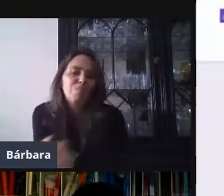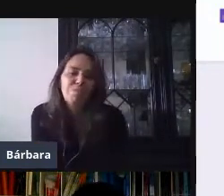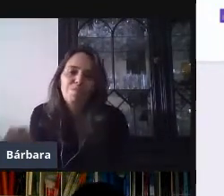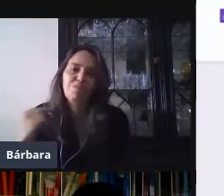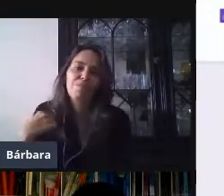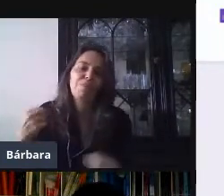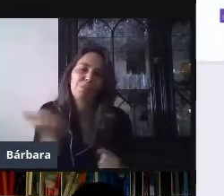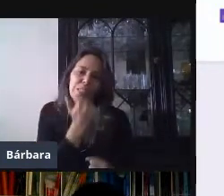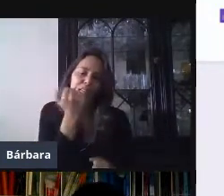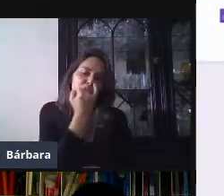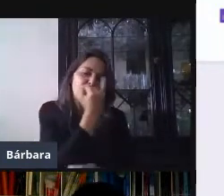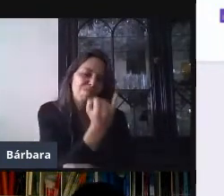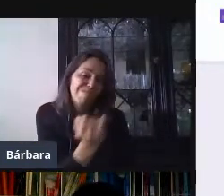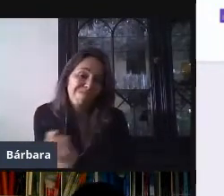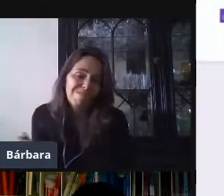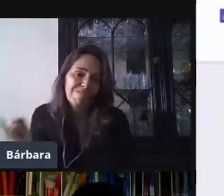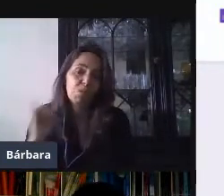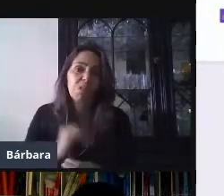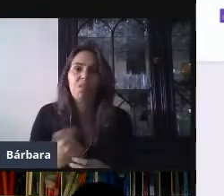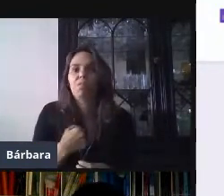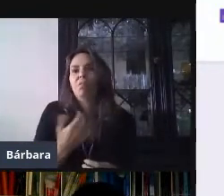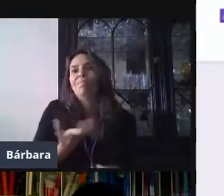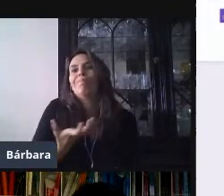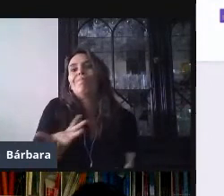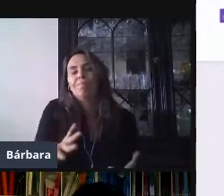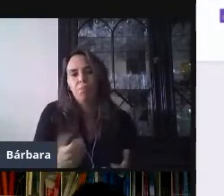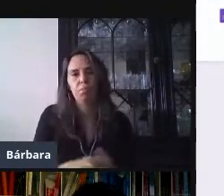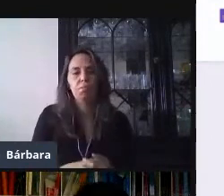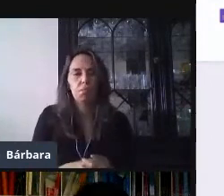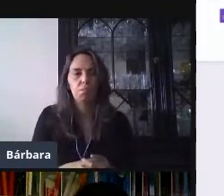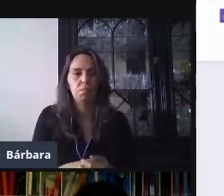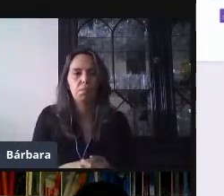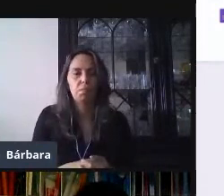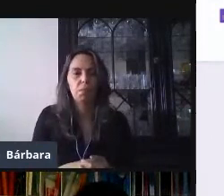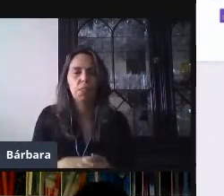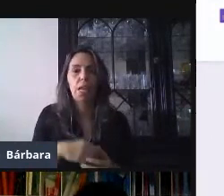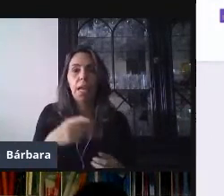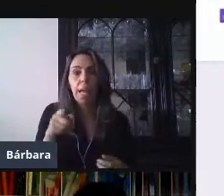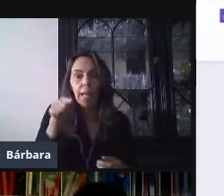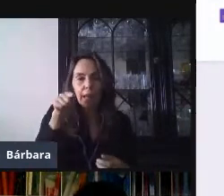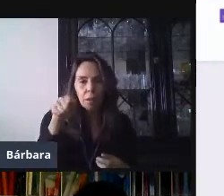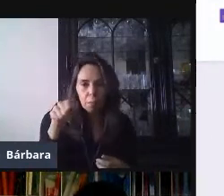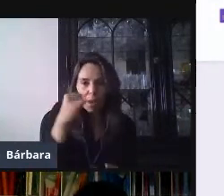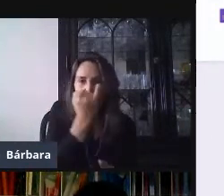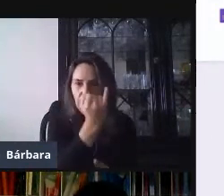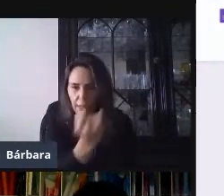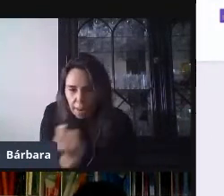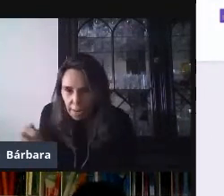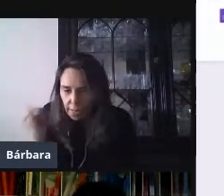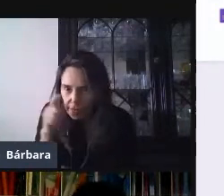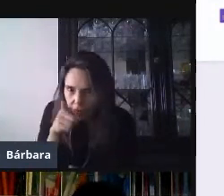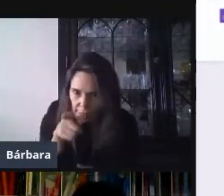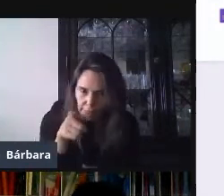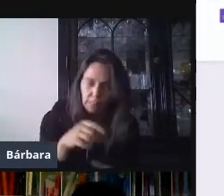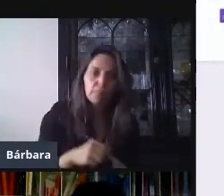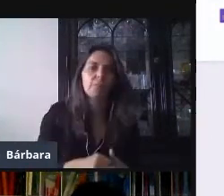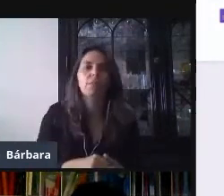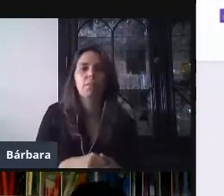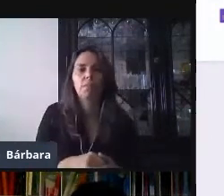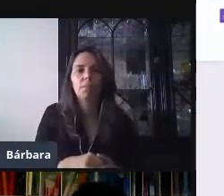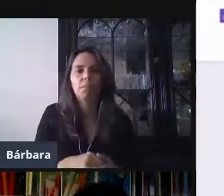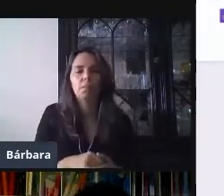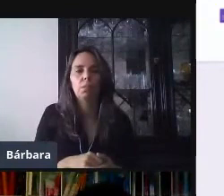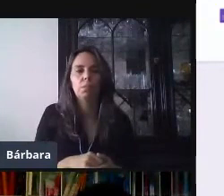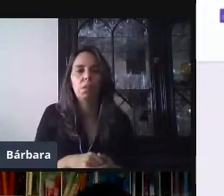segunda. Entonces, para mí formularios, ¿qué alternativas tiene? Bien. Para ustedes, nosotros sabemos que en el caso de preescolar muchas